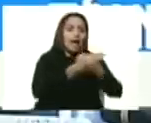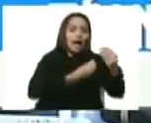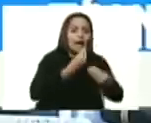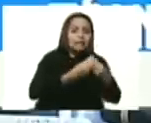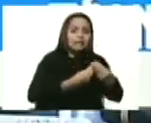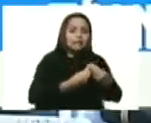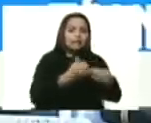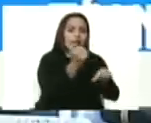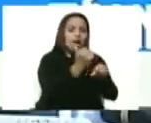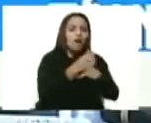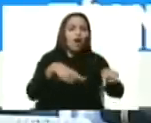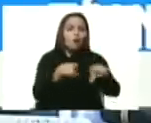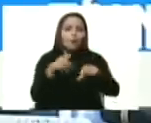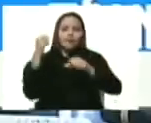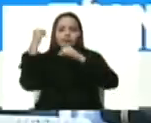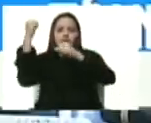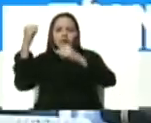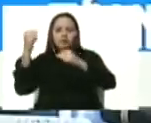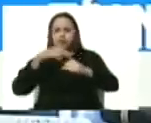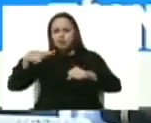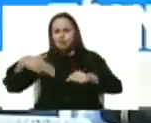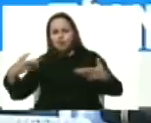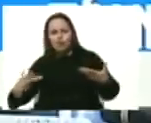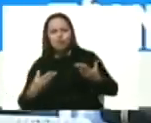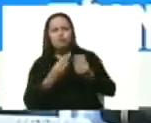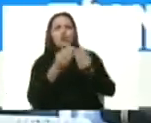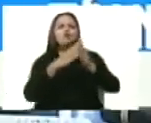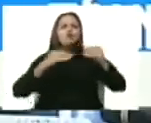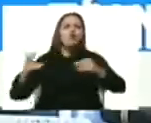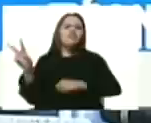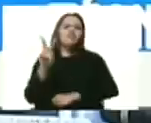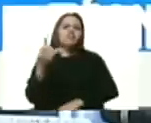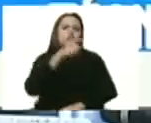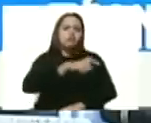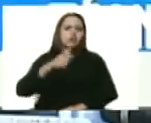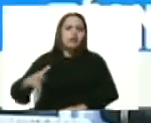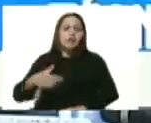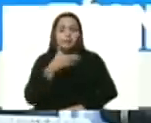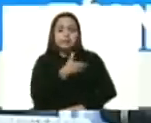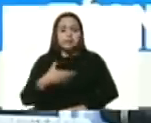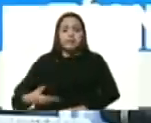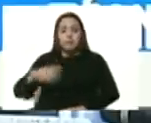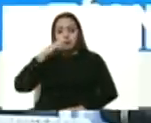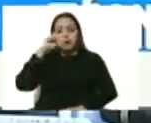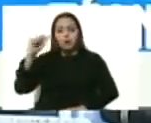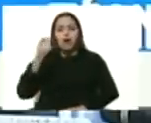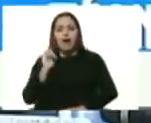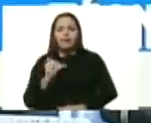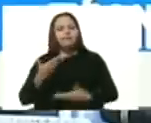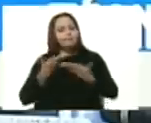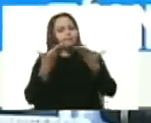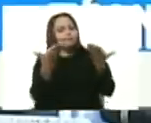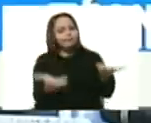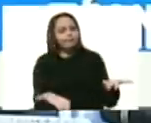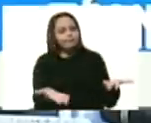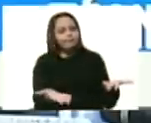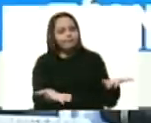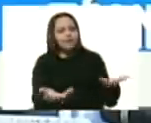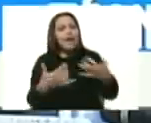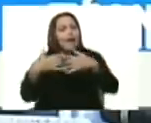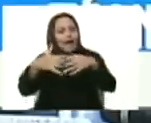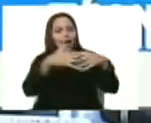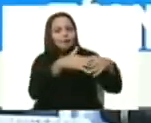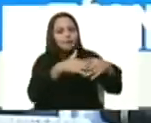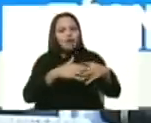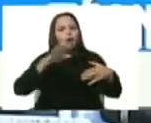y vamos de la mano juntos, unidos, todos los venezolanos. El presidente Nicolás Maduro ha extendido su mano a los sectores productivos